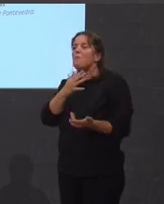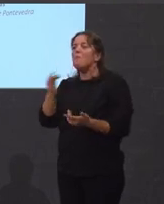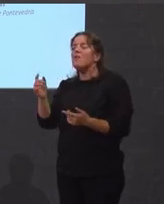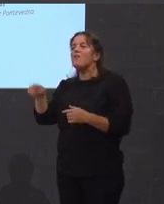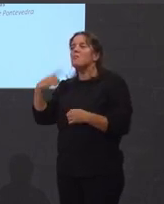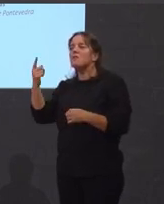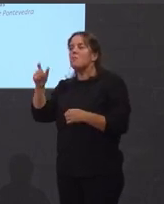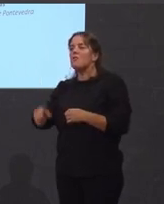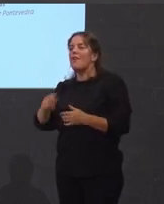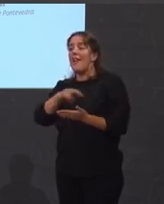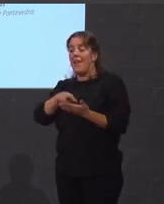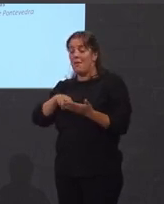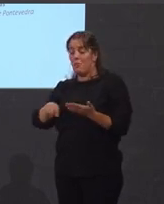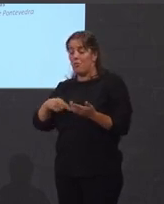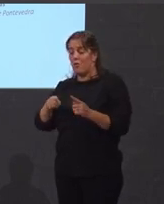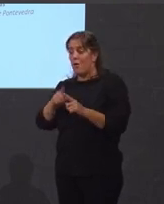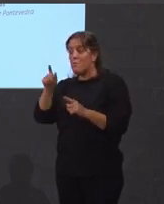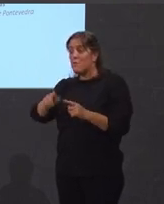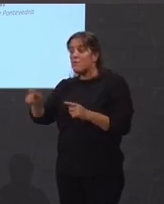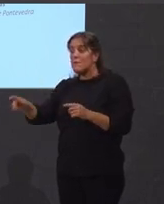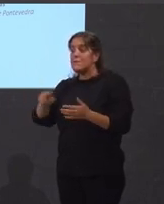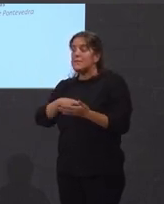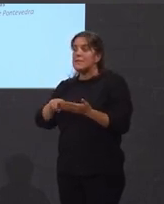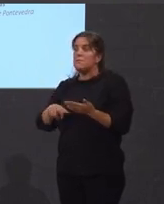lector sobre todo eso mellor non é un lector